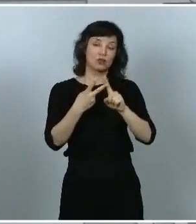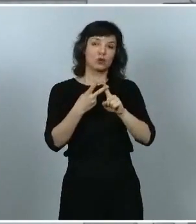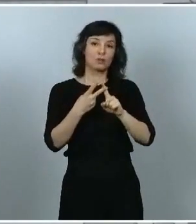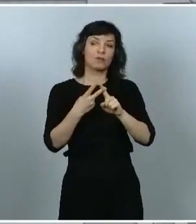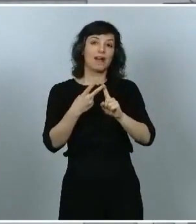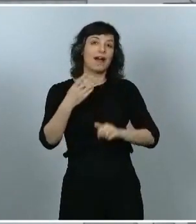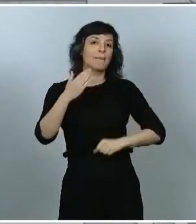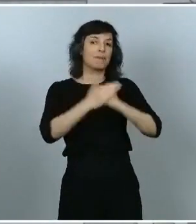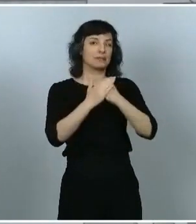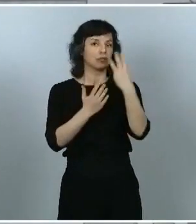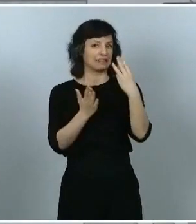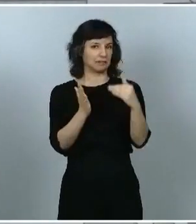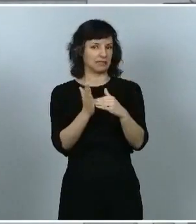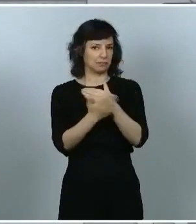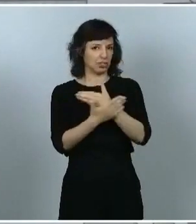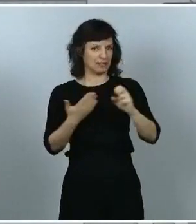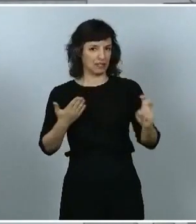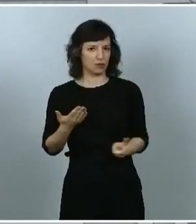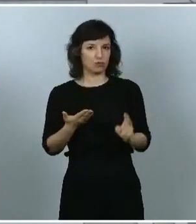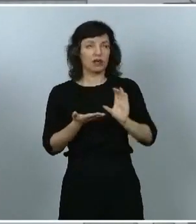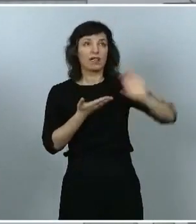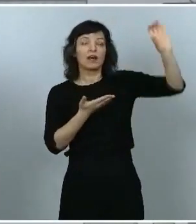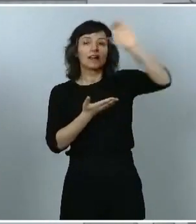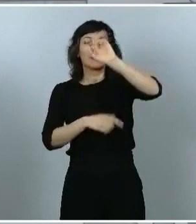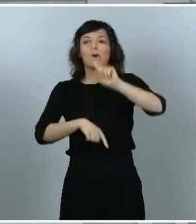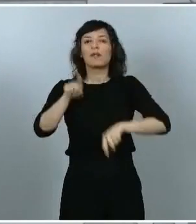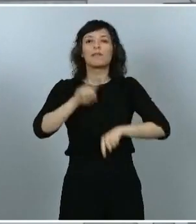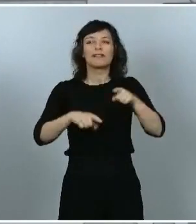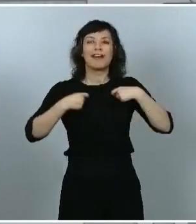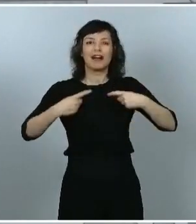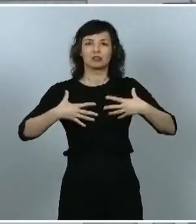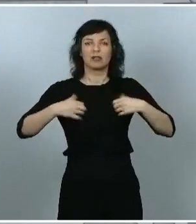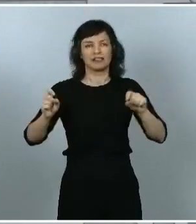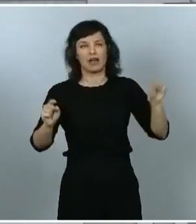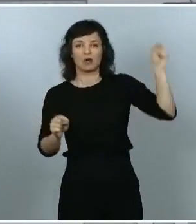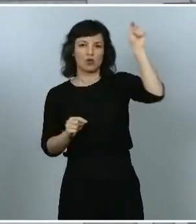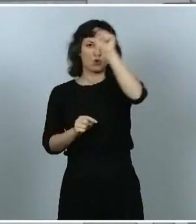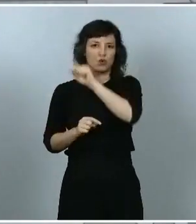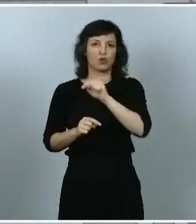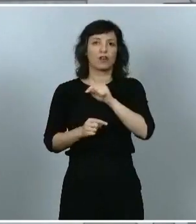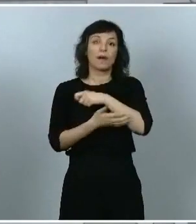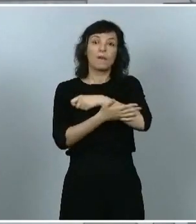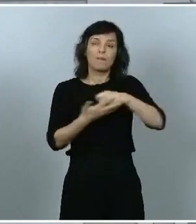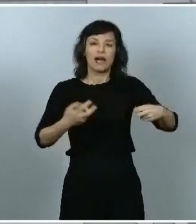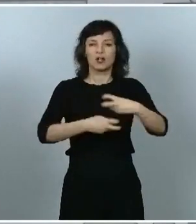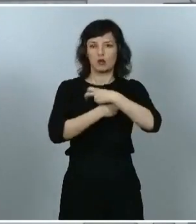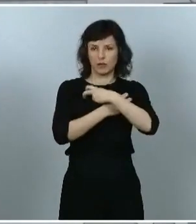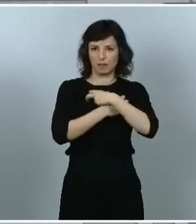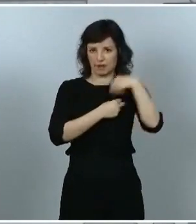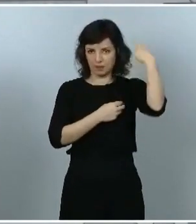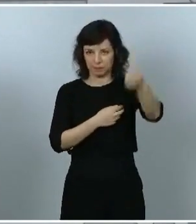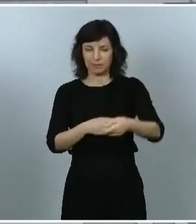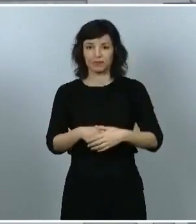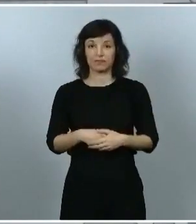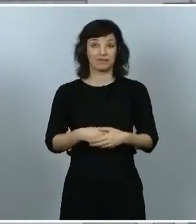que se repartirá en base a criterios representativos de gasto sanitario a pagar en el mes de noviembre. Por tanto, un total de 9.000 millones